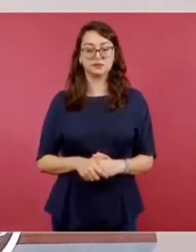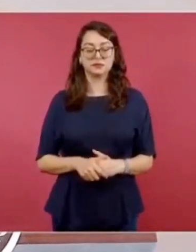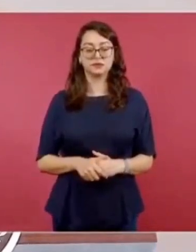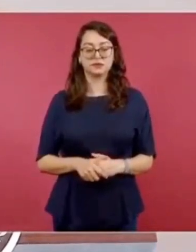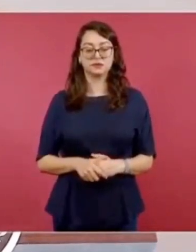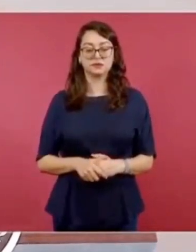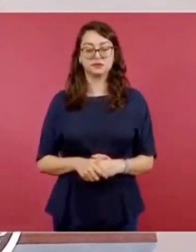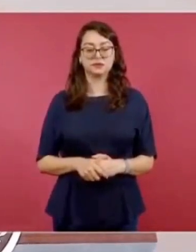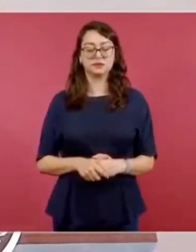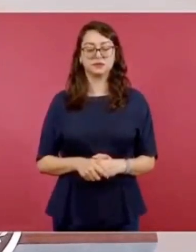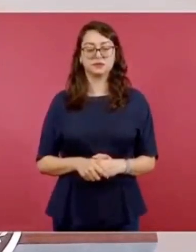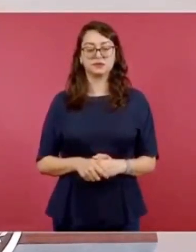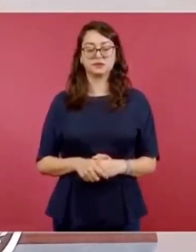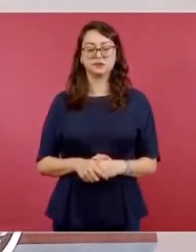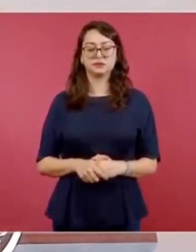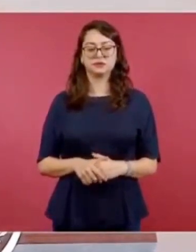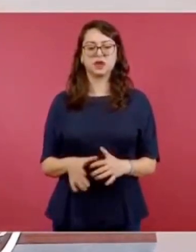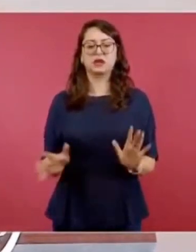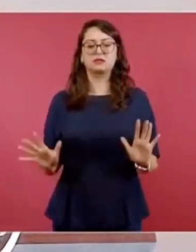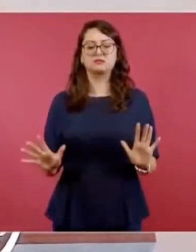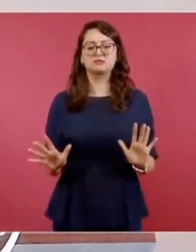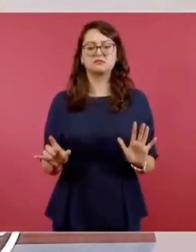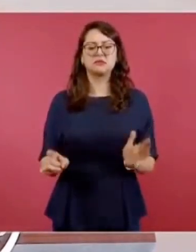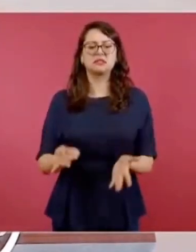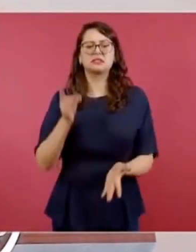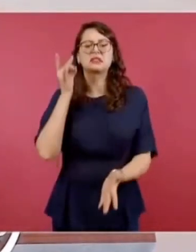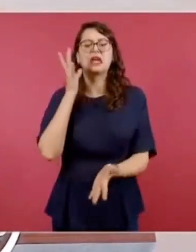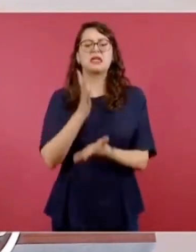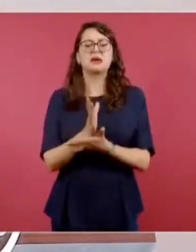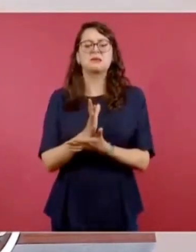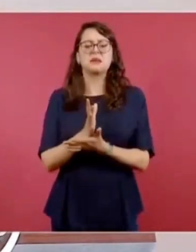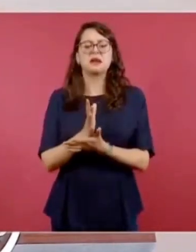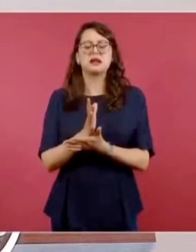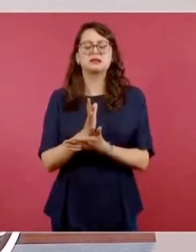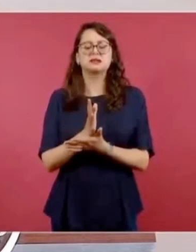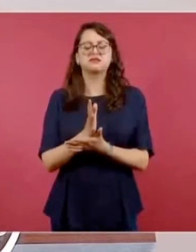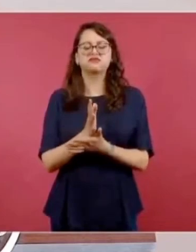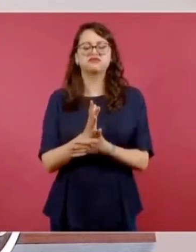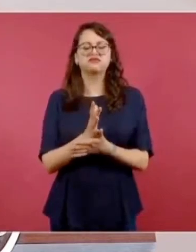un acta en en el se le haga,